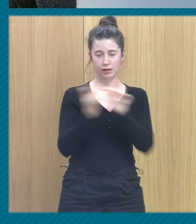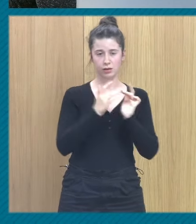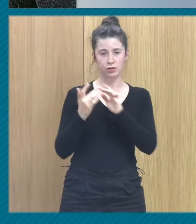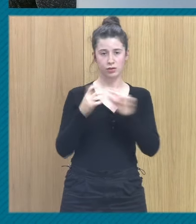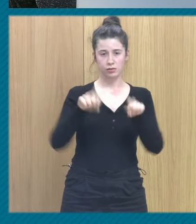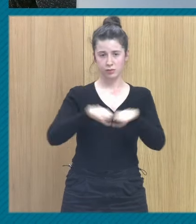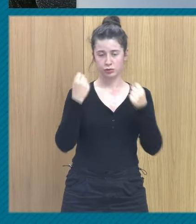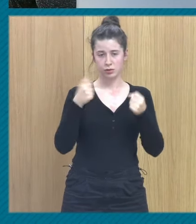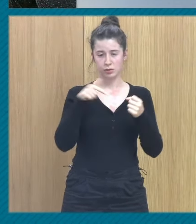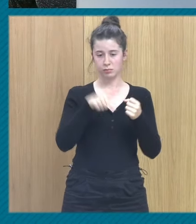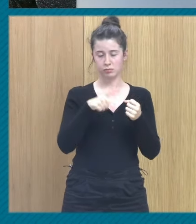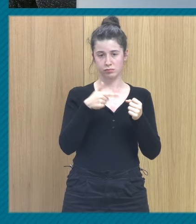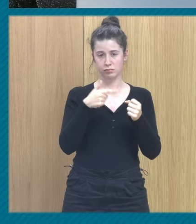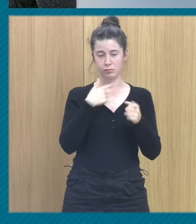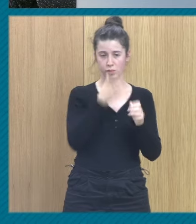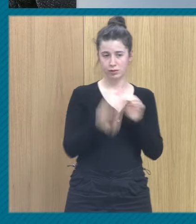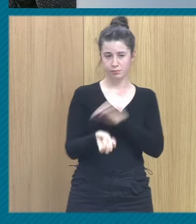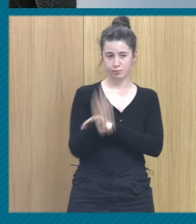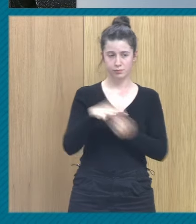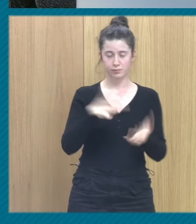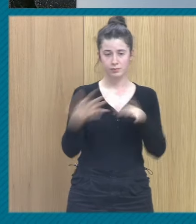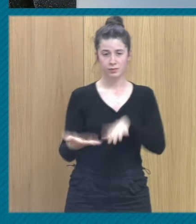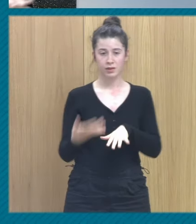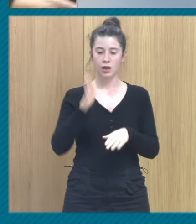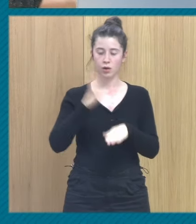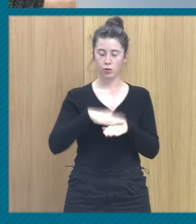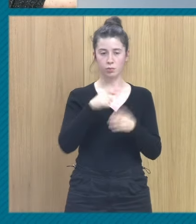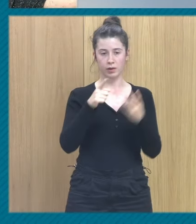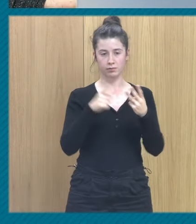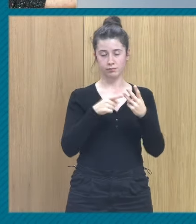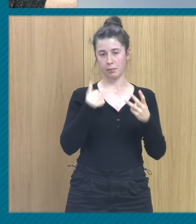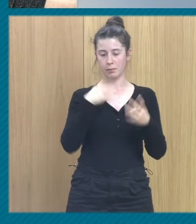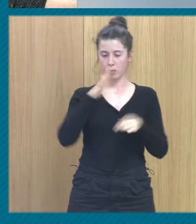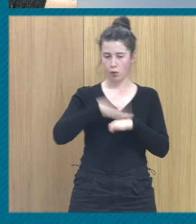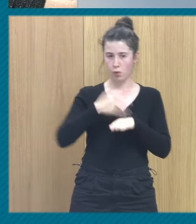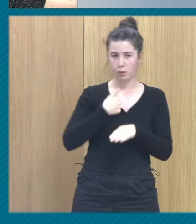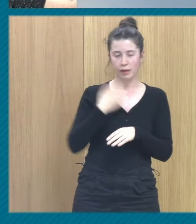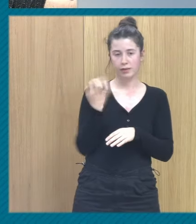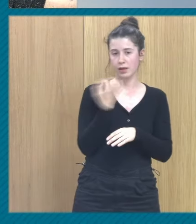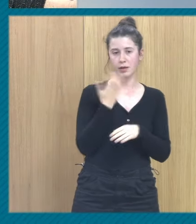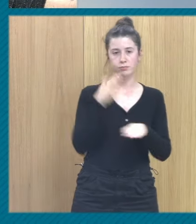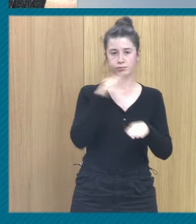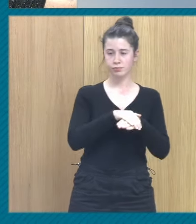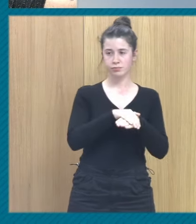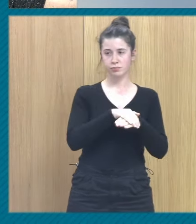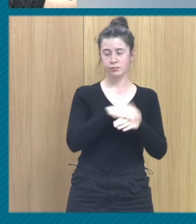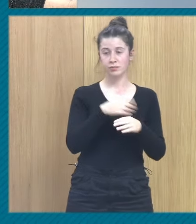esta narrativa la culpa el soy culpable y tengo que pagarlo vale la culpa es otra de esas cosas que